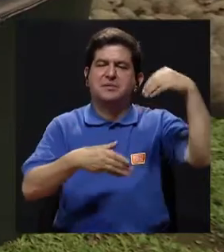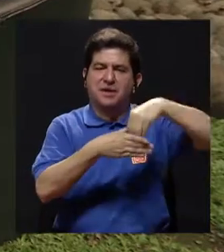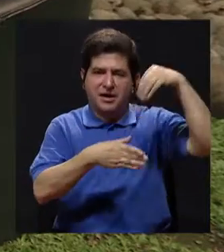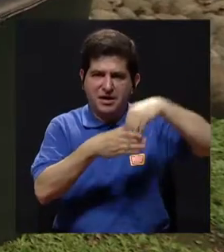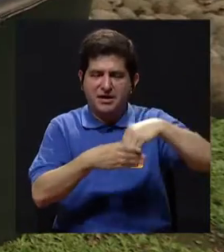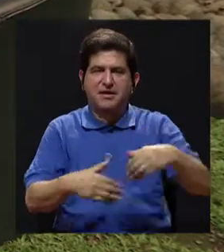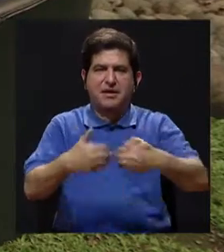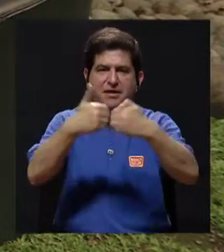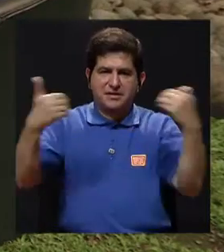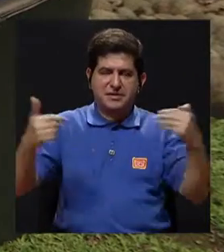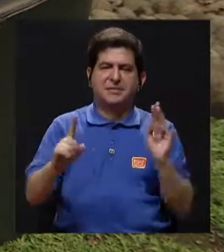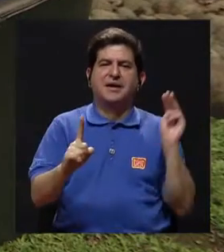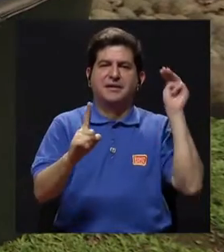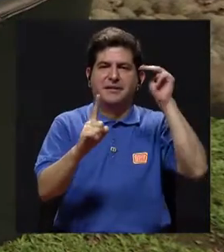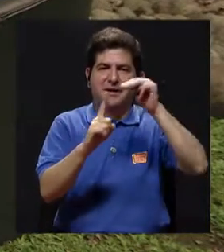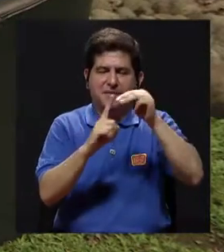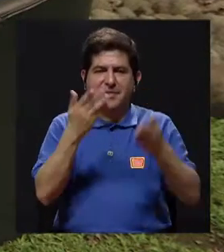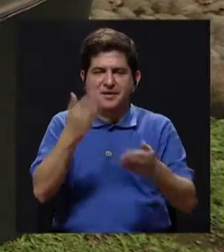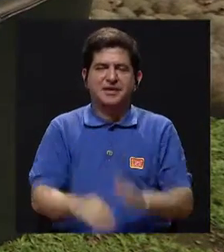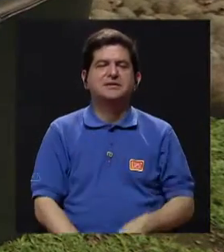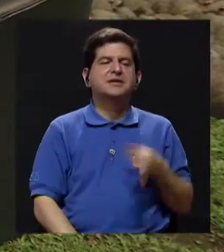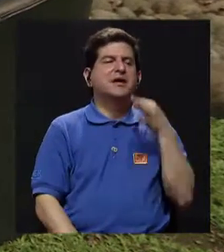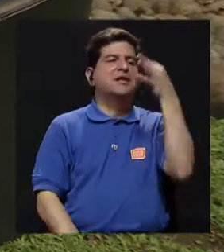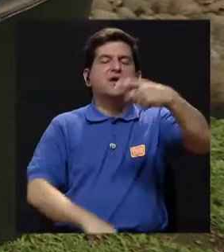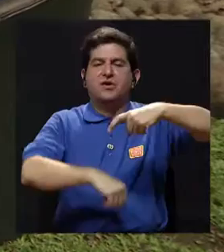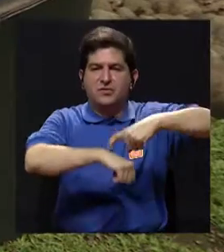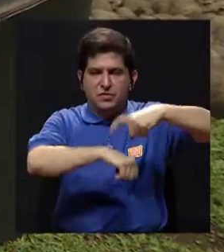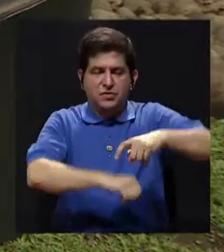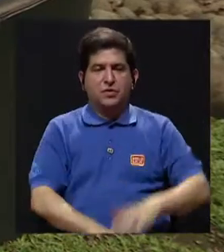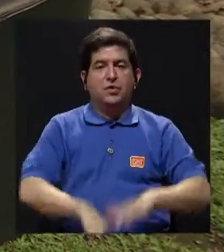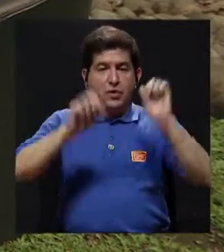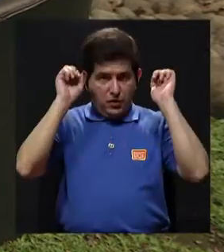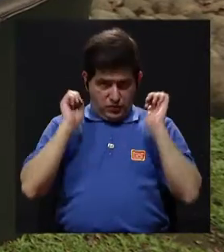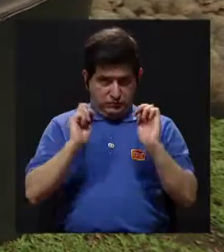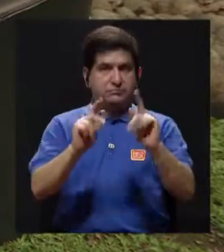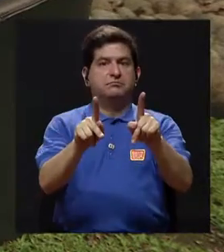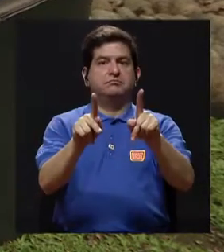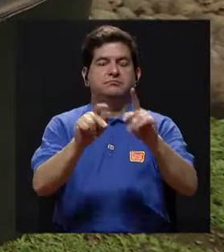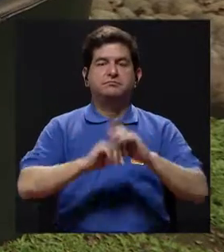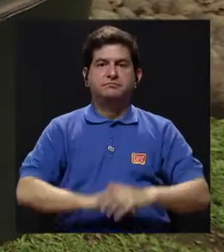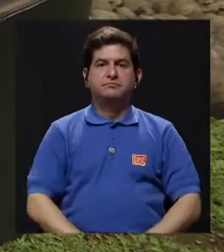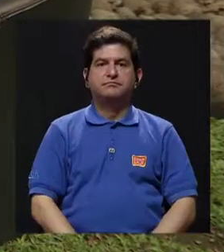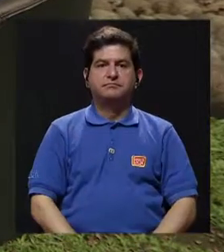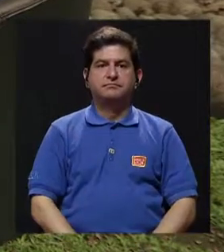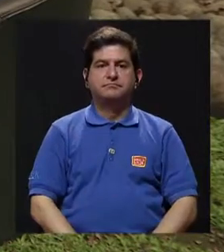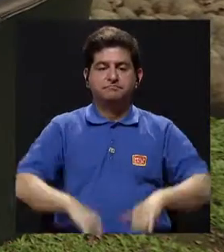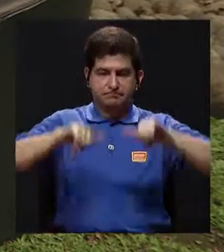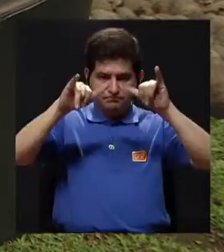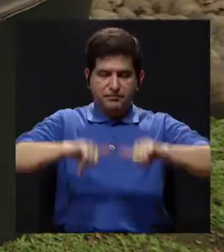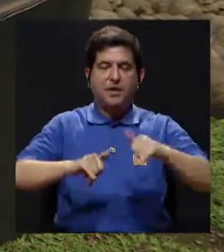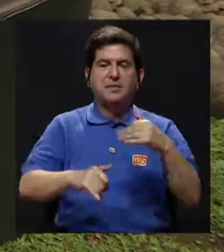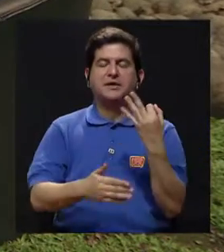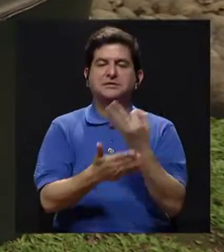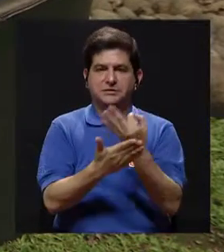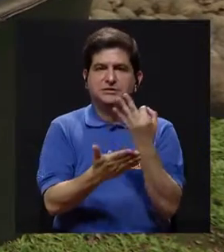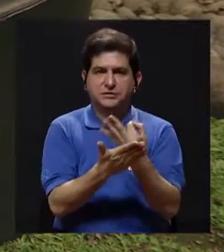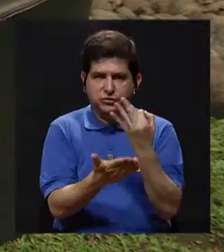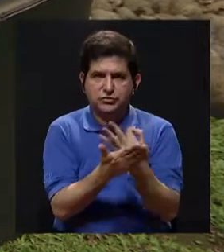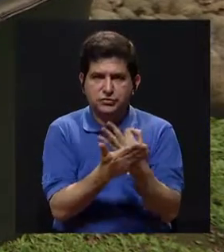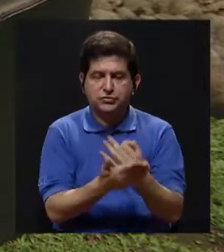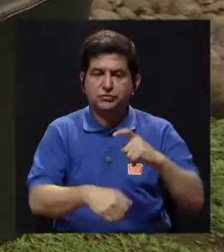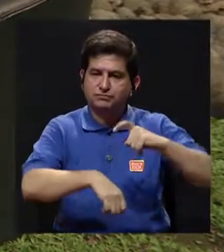para el ahorro y separar para metas un poquito de más largo plazo y eso nos va a permitir a nosotros, tener estabilidad financiera